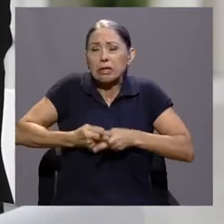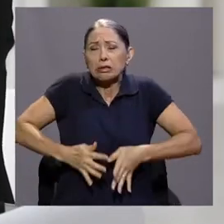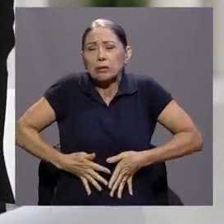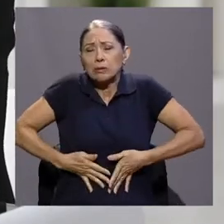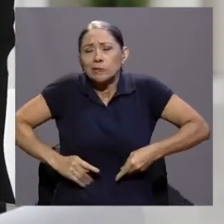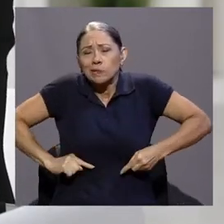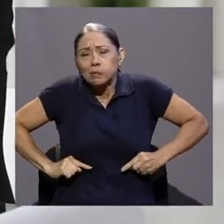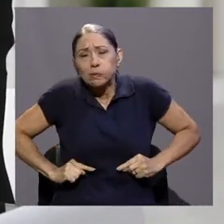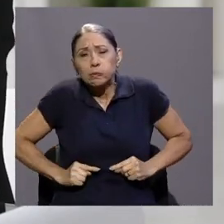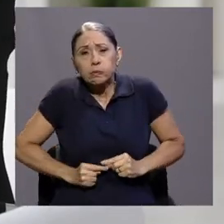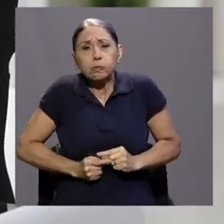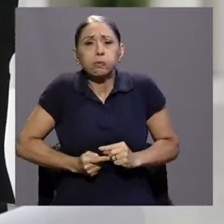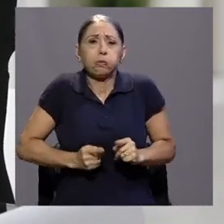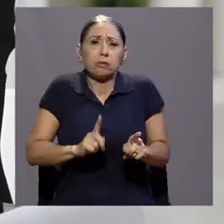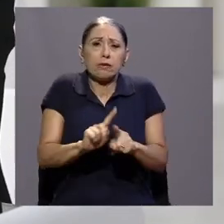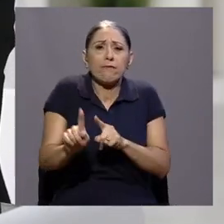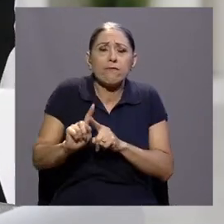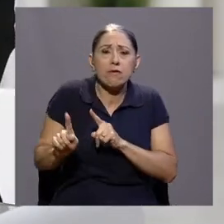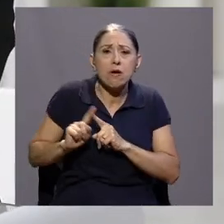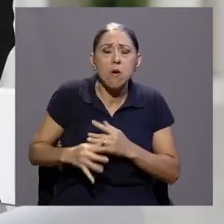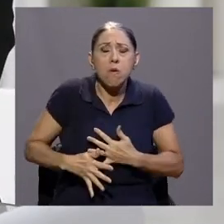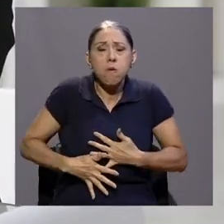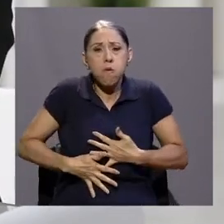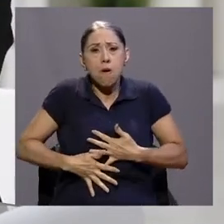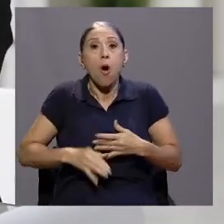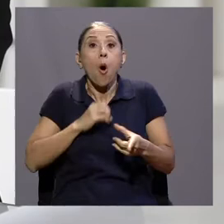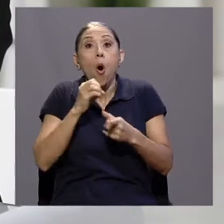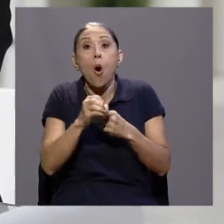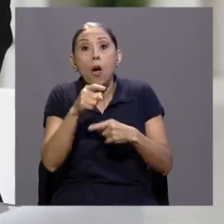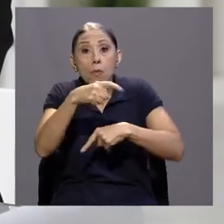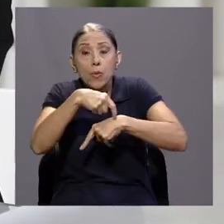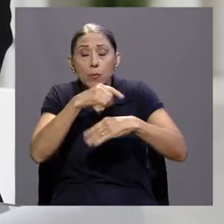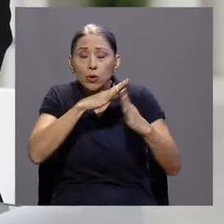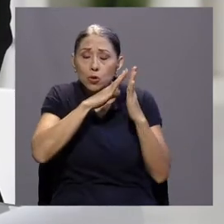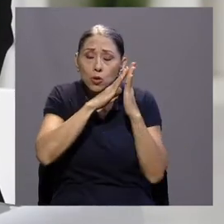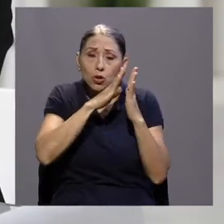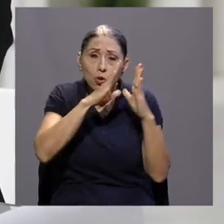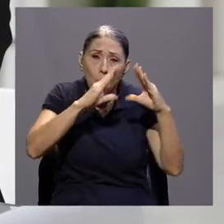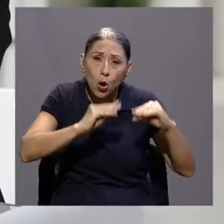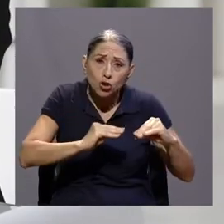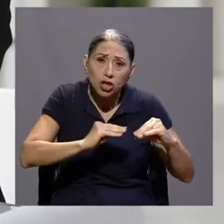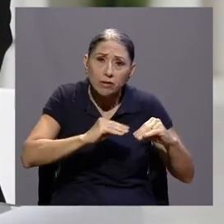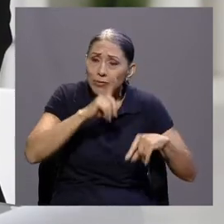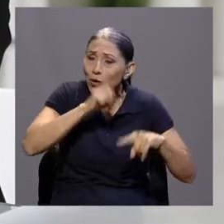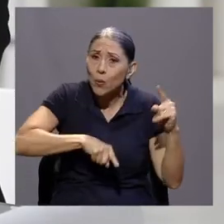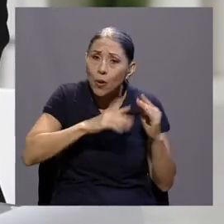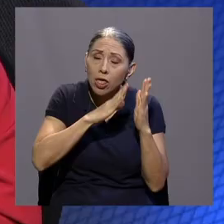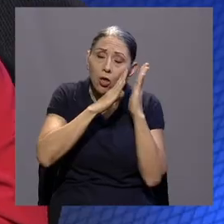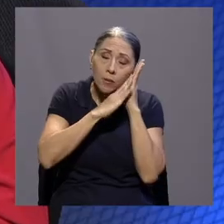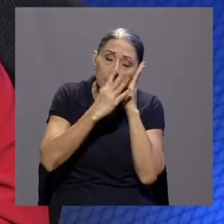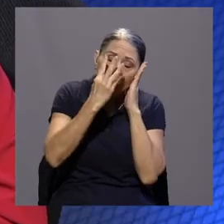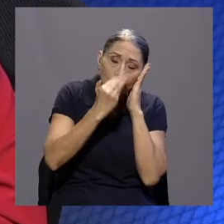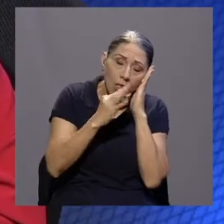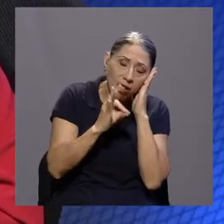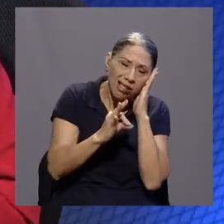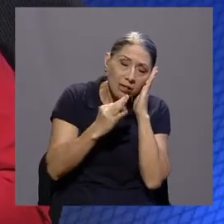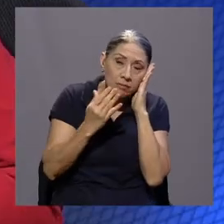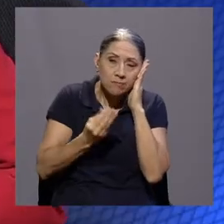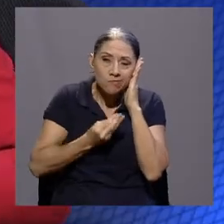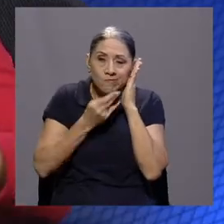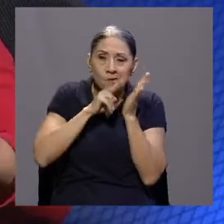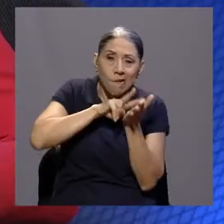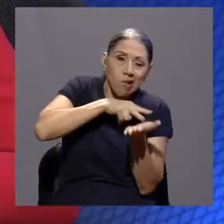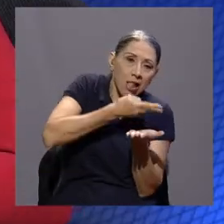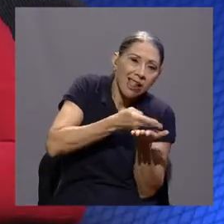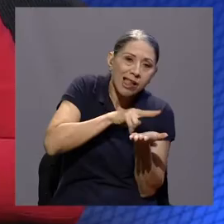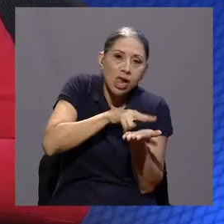con las colitis, con que no se puede dormir en las noches. Ya los tiempos de descanso ya no son suficientes. O aunque